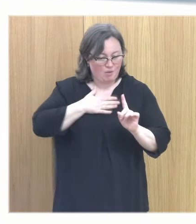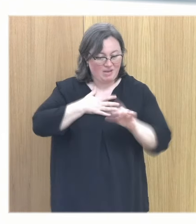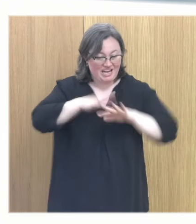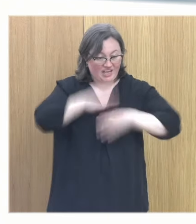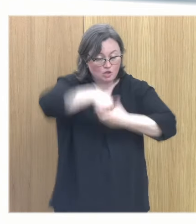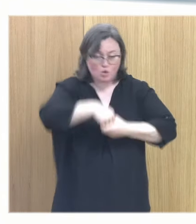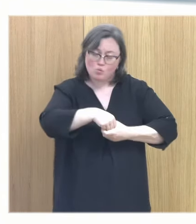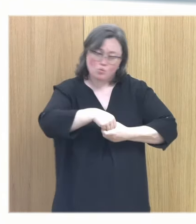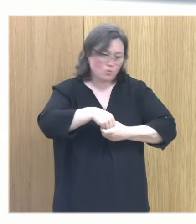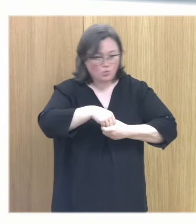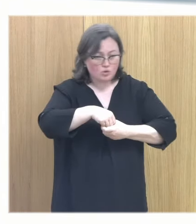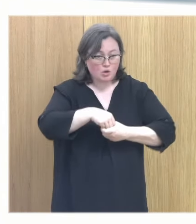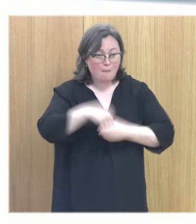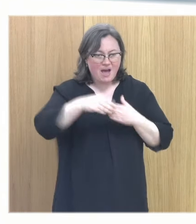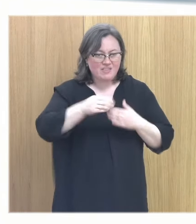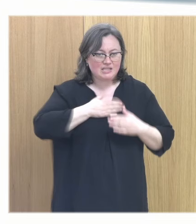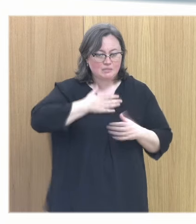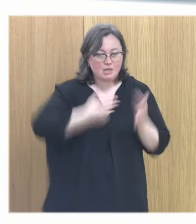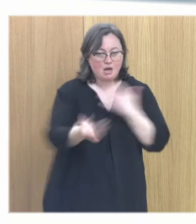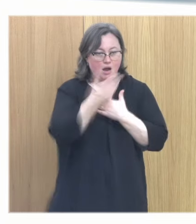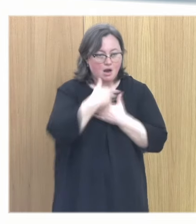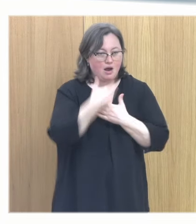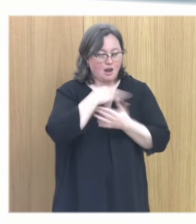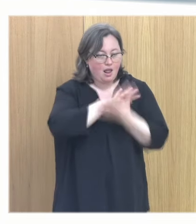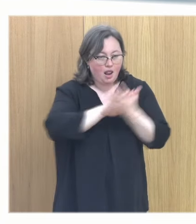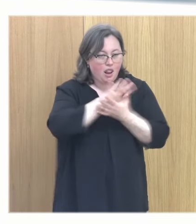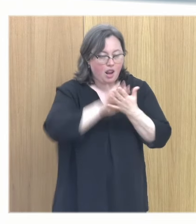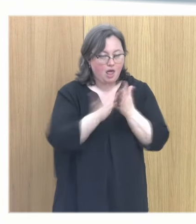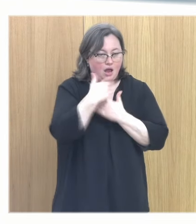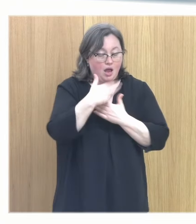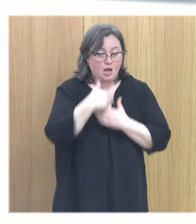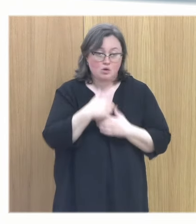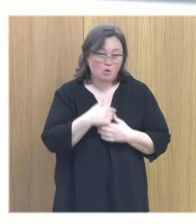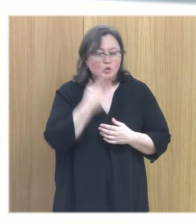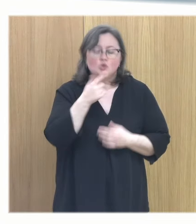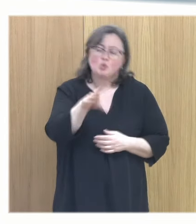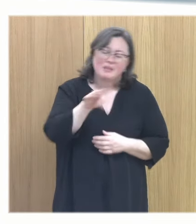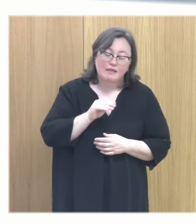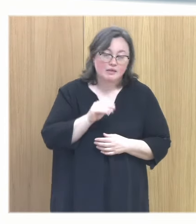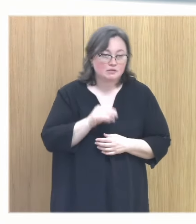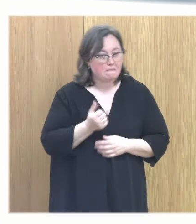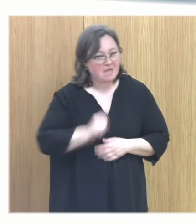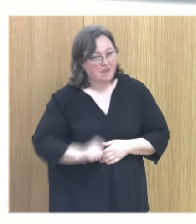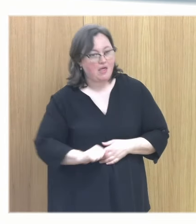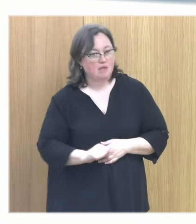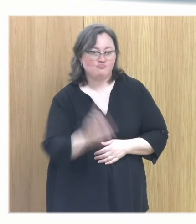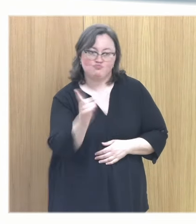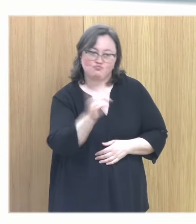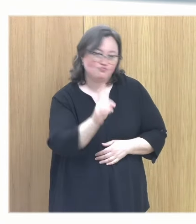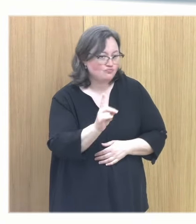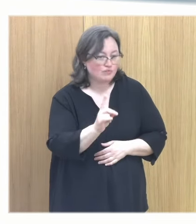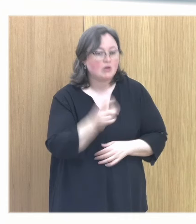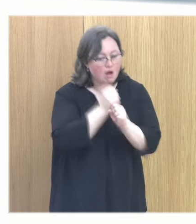red yo no quiero que mis pacientes vengan a hablar conmigo porque es que contigo tú me entiendes mierda o